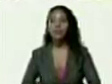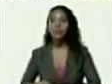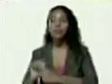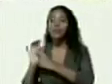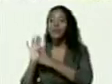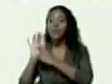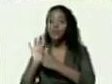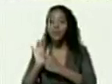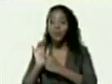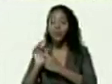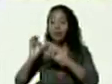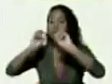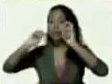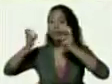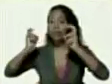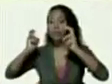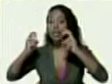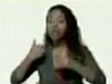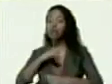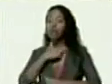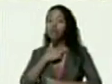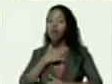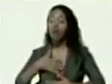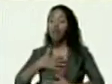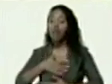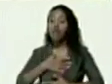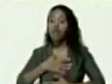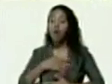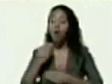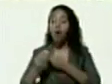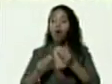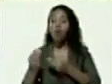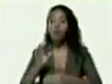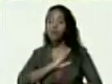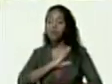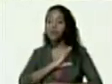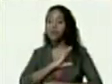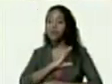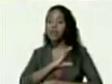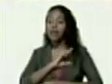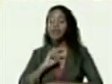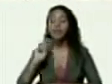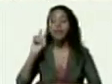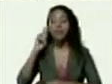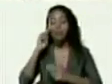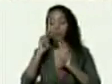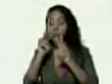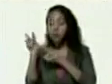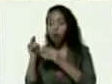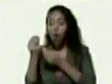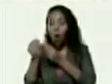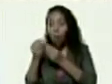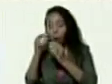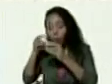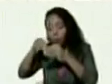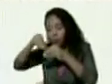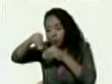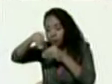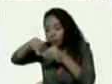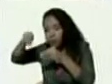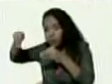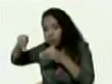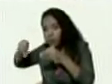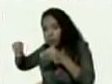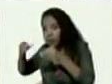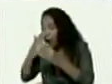San Esteban tenemos Augusto Gran y tenemos a Villa del Valle y a una parte que también suplimos una parte que